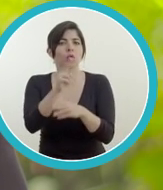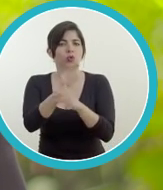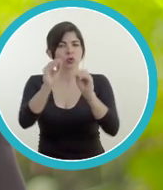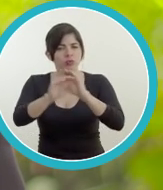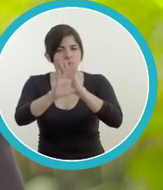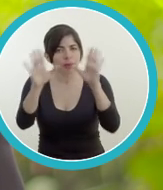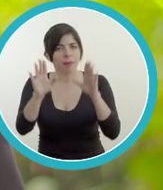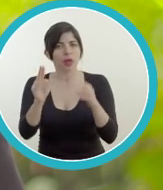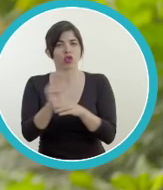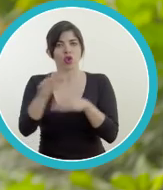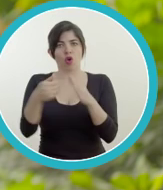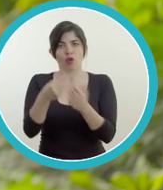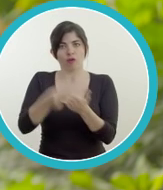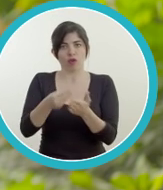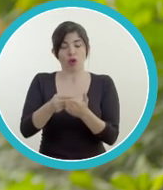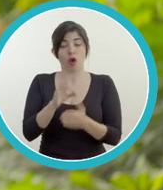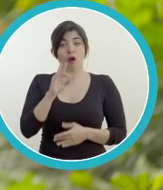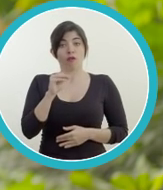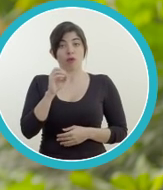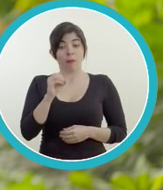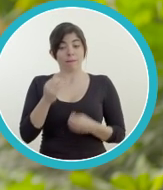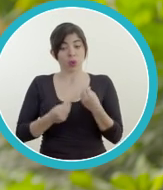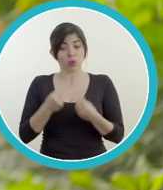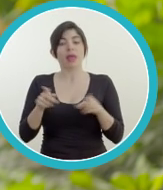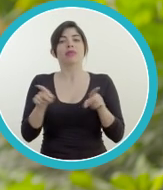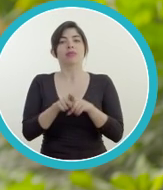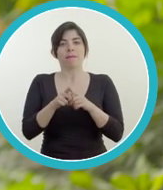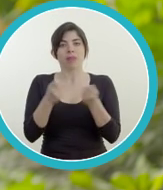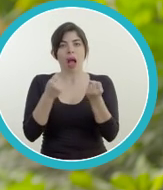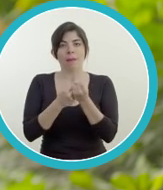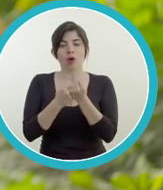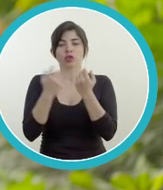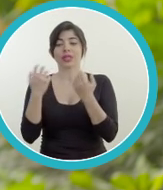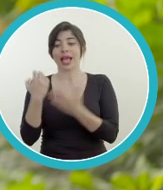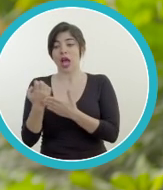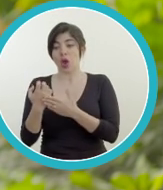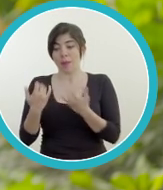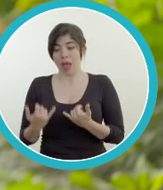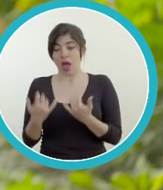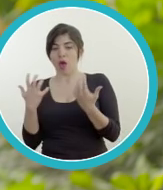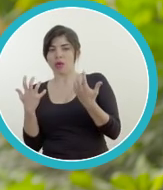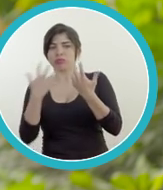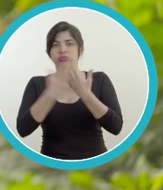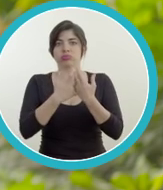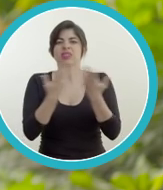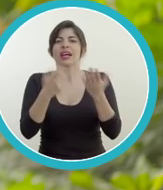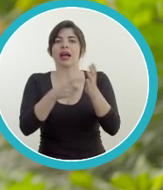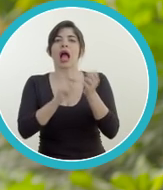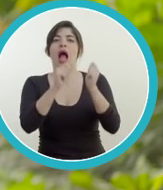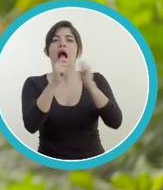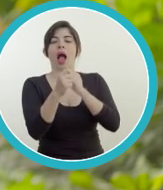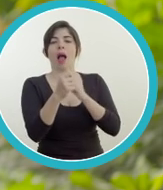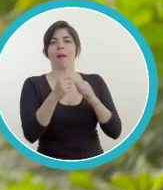de los recursos. FONPRODUCE también colaborará en la adaptación de la economía a los cambios y exigencias de las